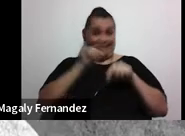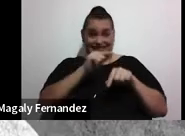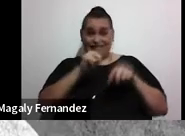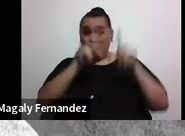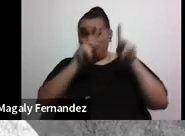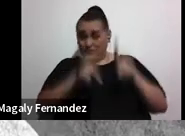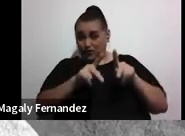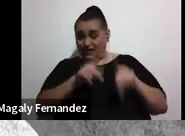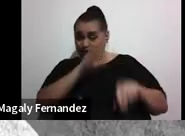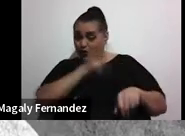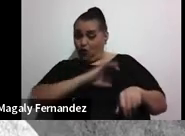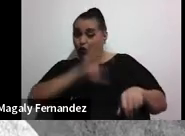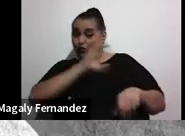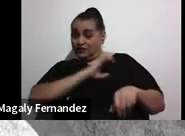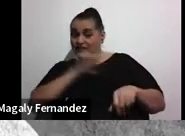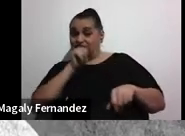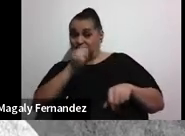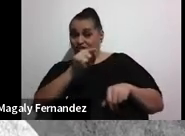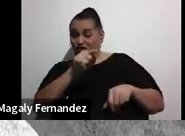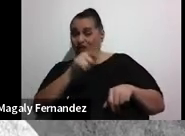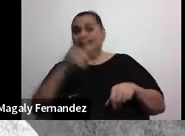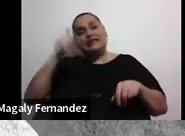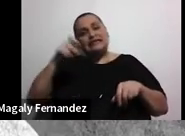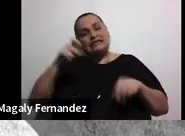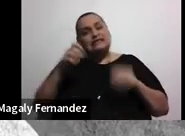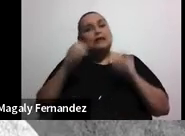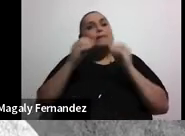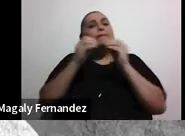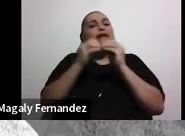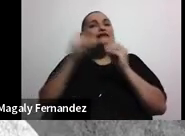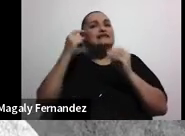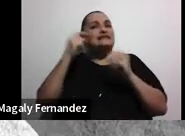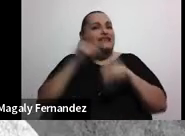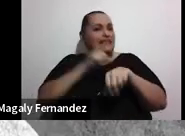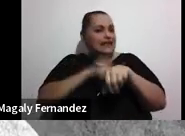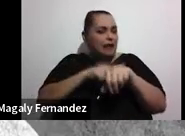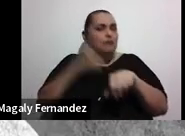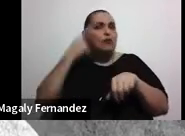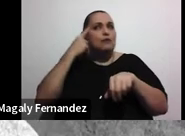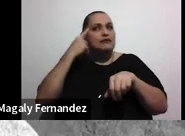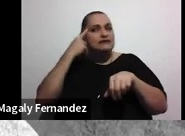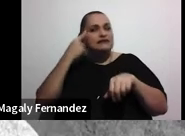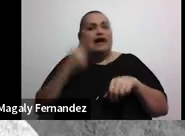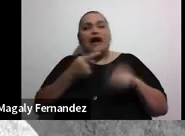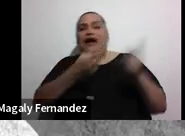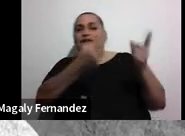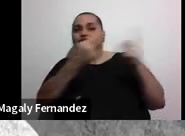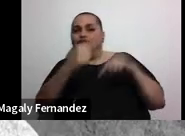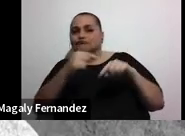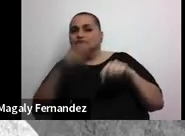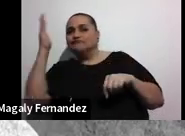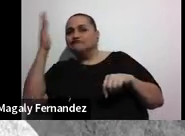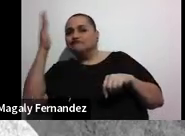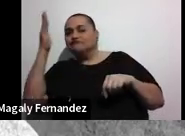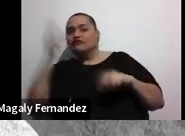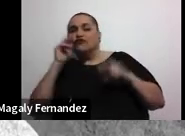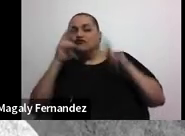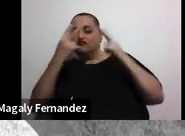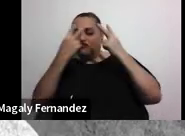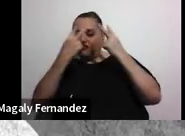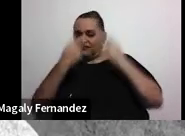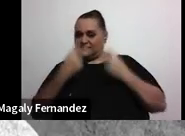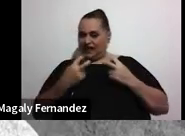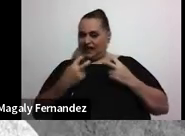esta condición normalmente ocupan un ratito más de pensarlas venir a más charlas revisar un poco para ver qué es lo que quieren cambiar